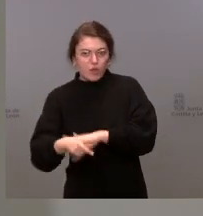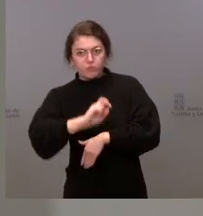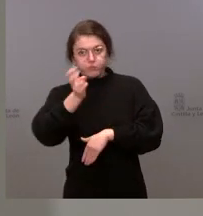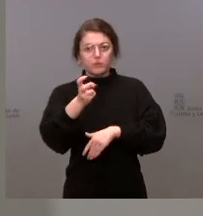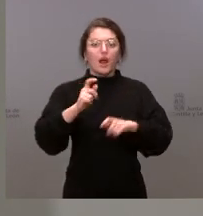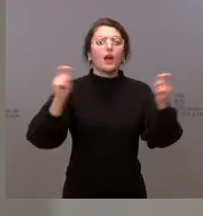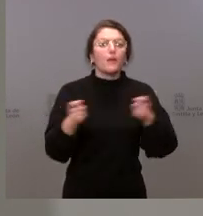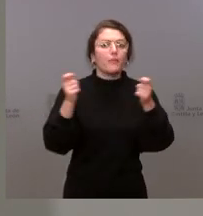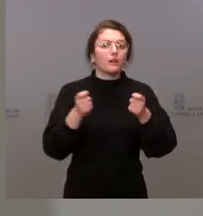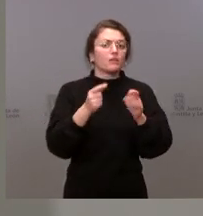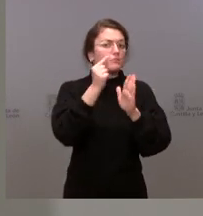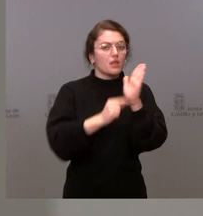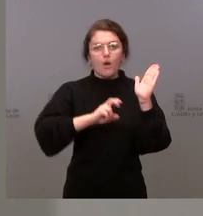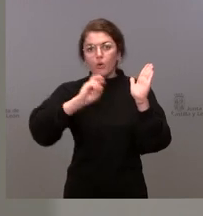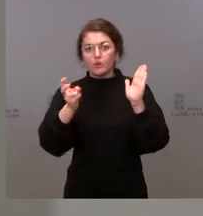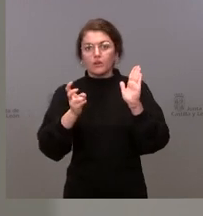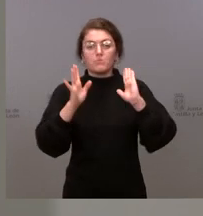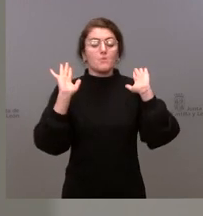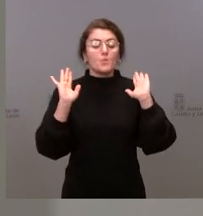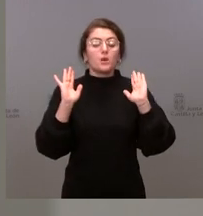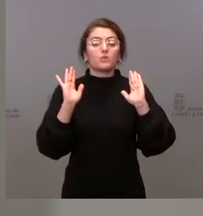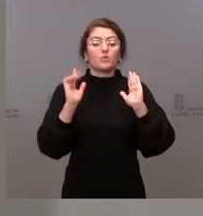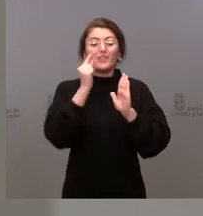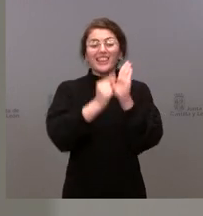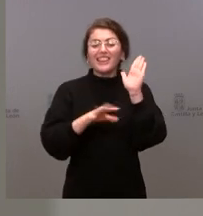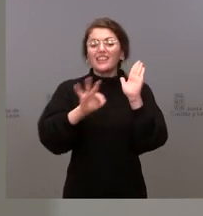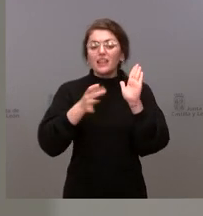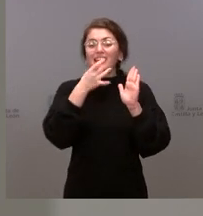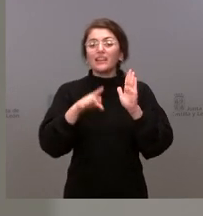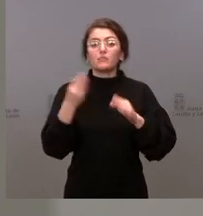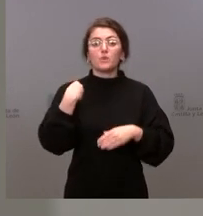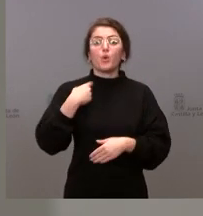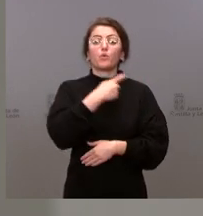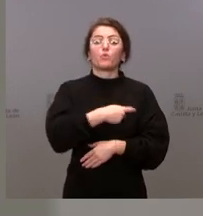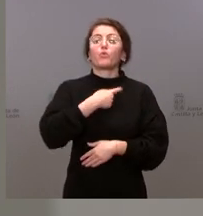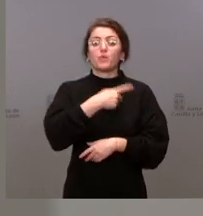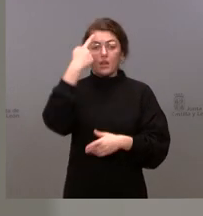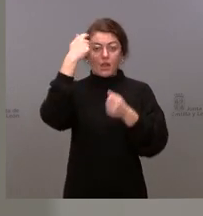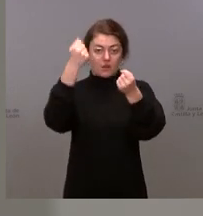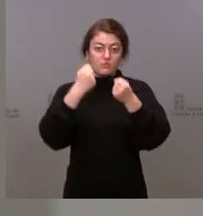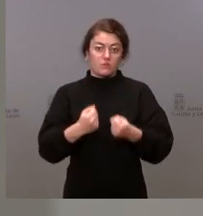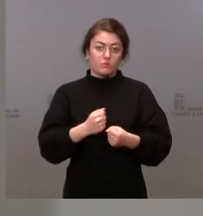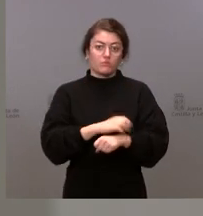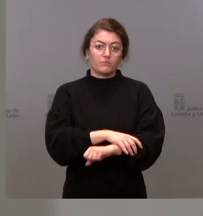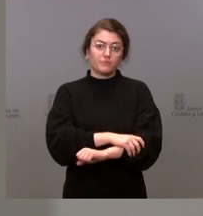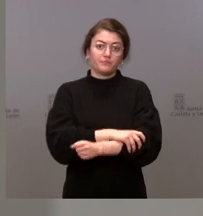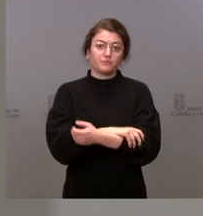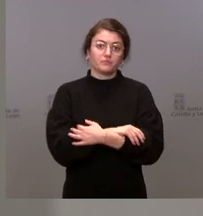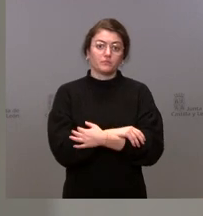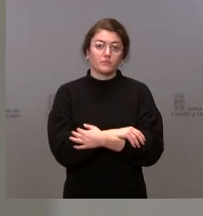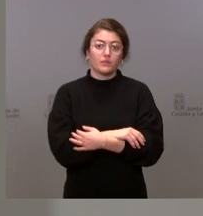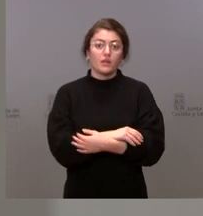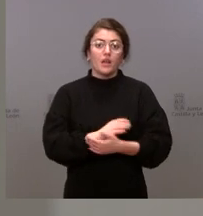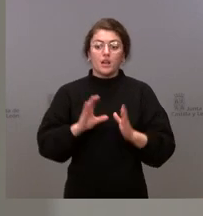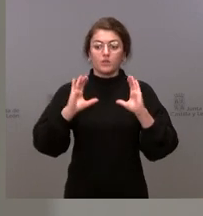valorar, pero que son los miembros del Comité de Expertos los que van a darnos una priorización de las medidas. Se reúne también